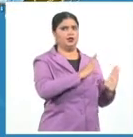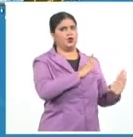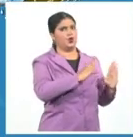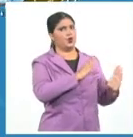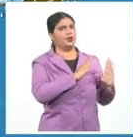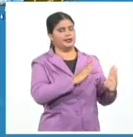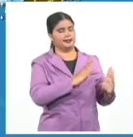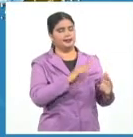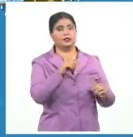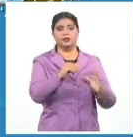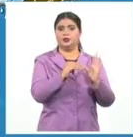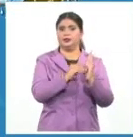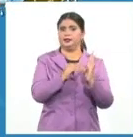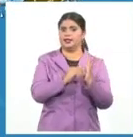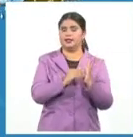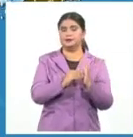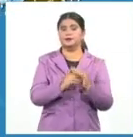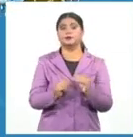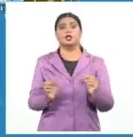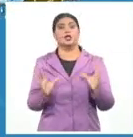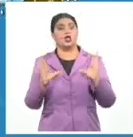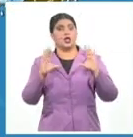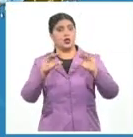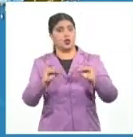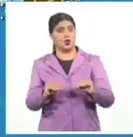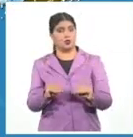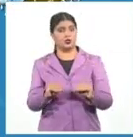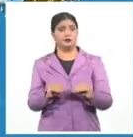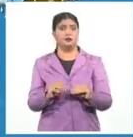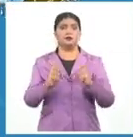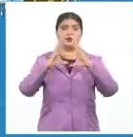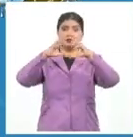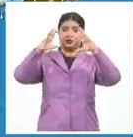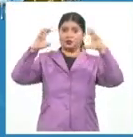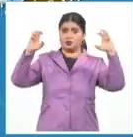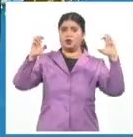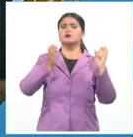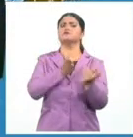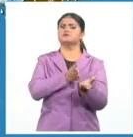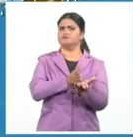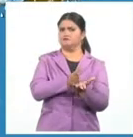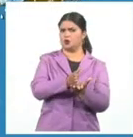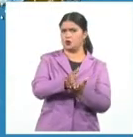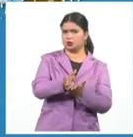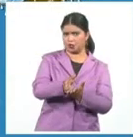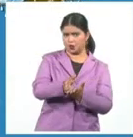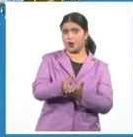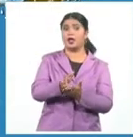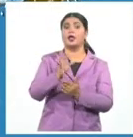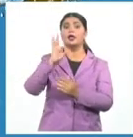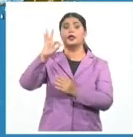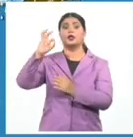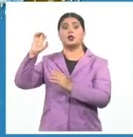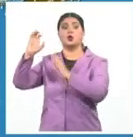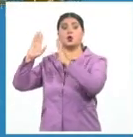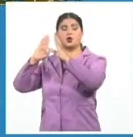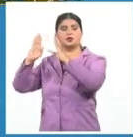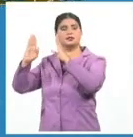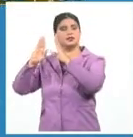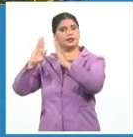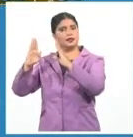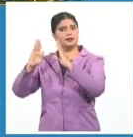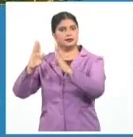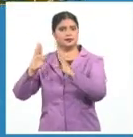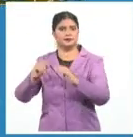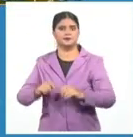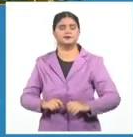durante la tarde pero ya en la noche, entonces la lluvia se mantiene en zonas del interior costo norte del occidente,